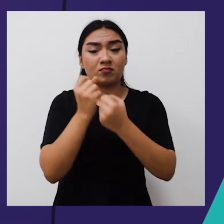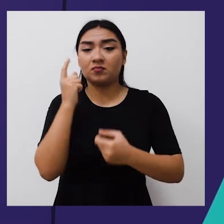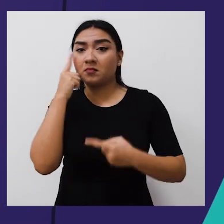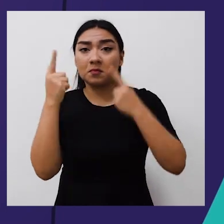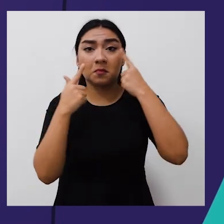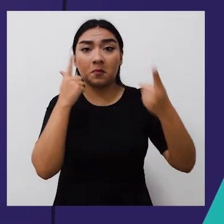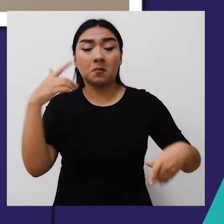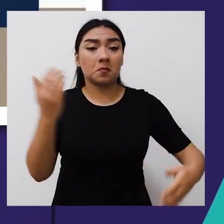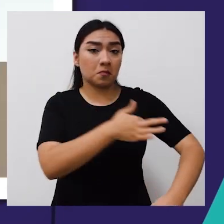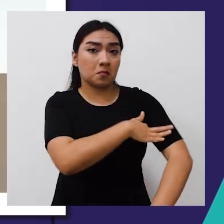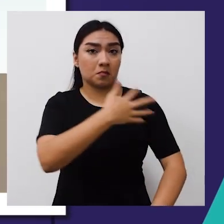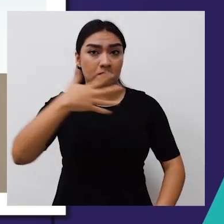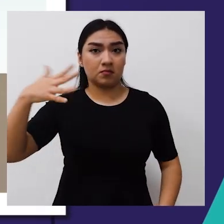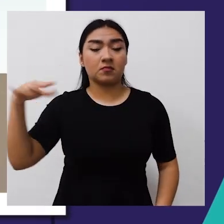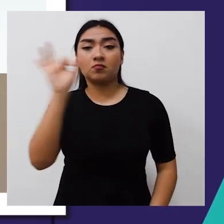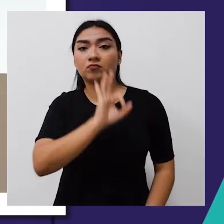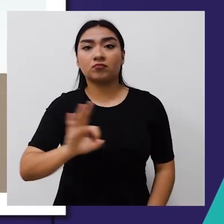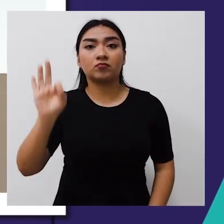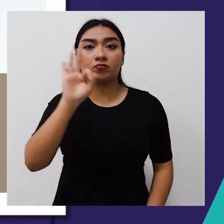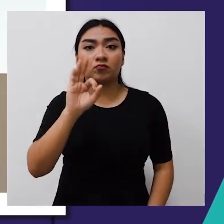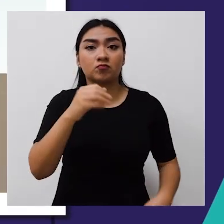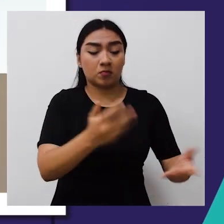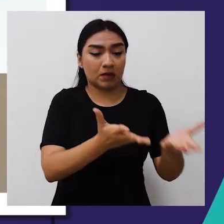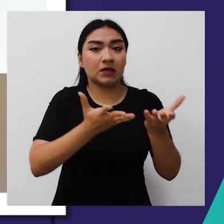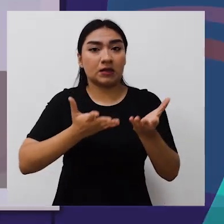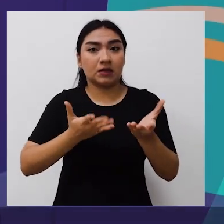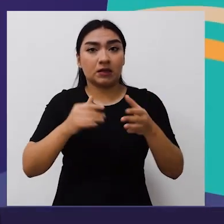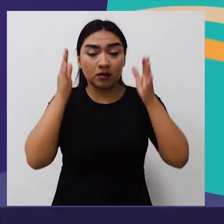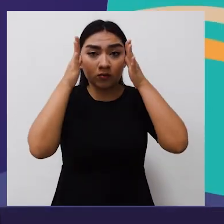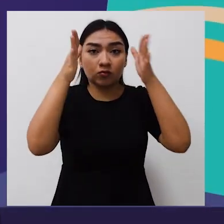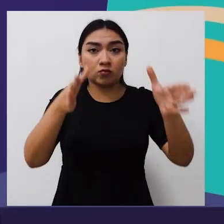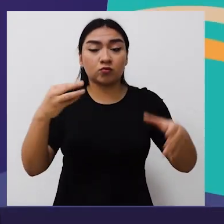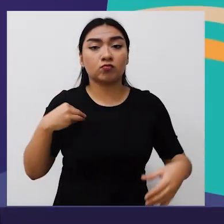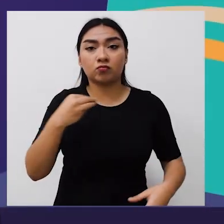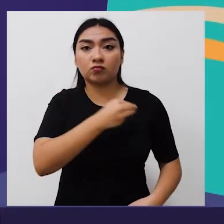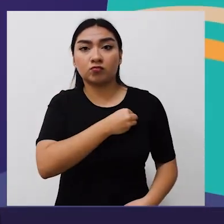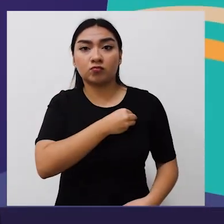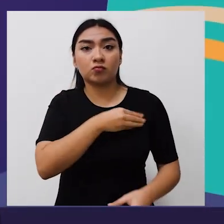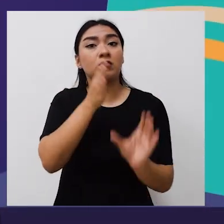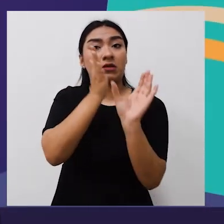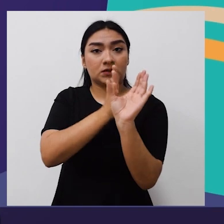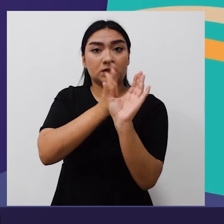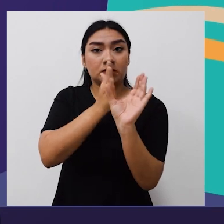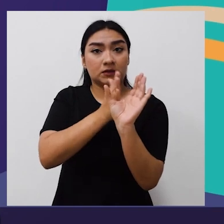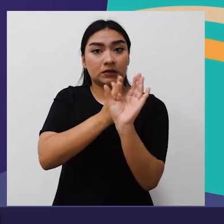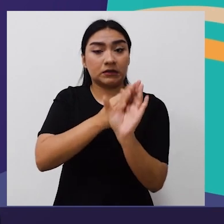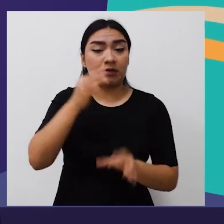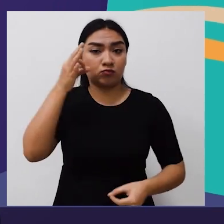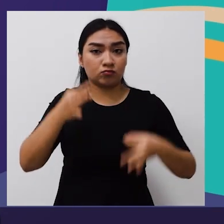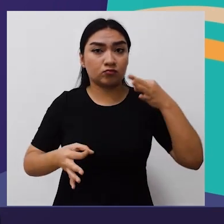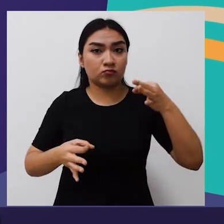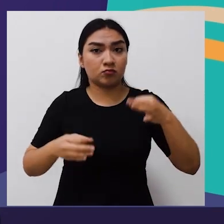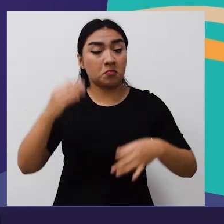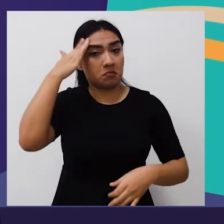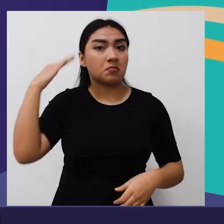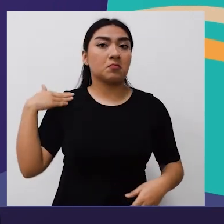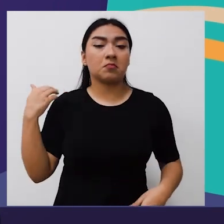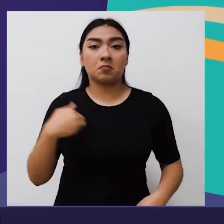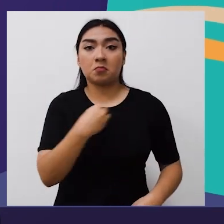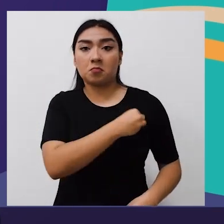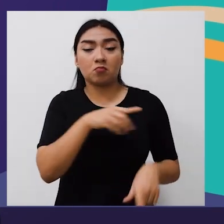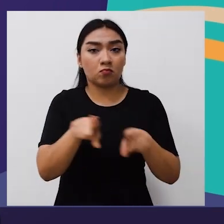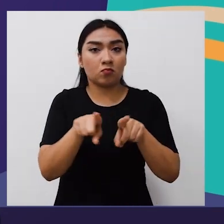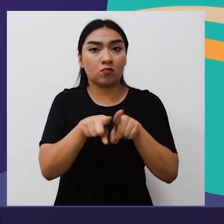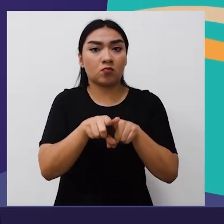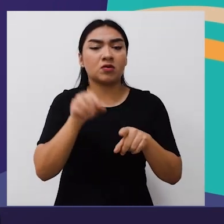acompañarte al establecimiento de salud más conveniente, donde recibirás atención médica, psicológica y legal. Mi hermana, que es